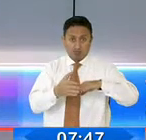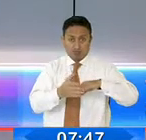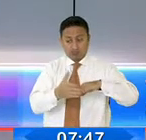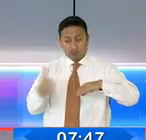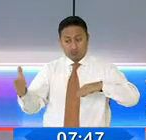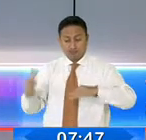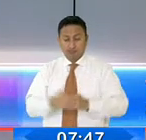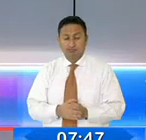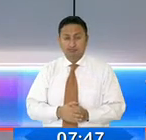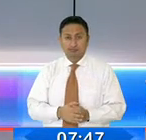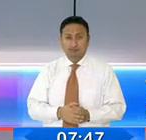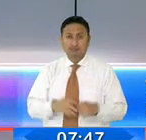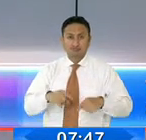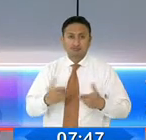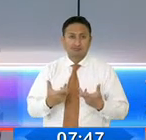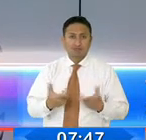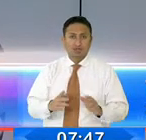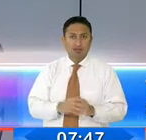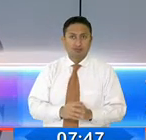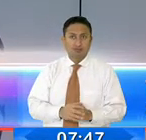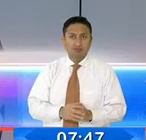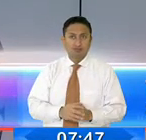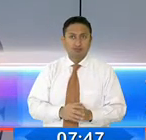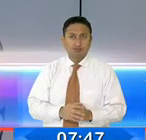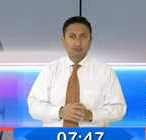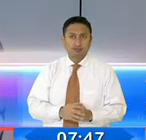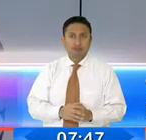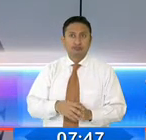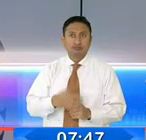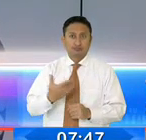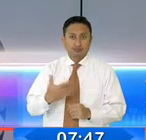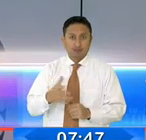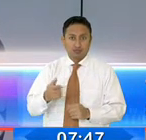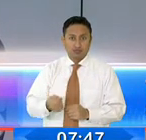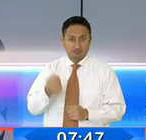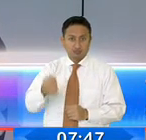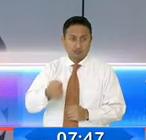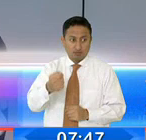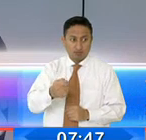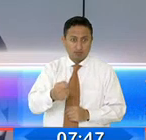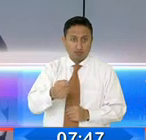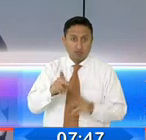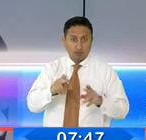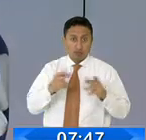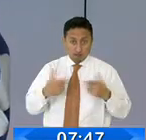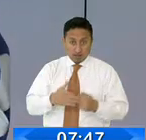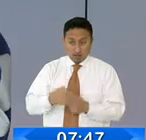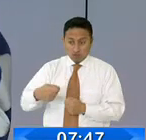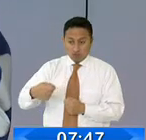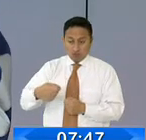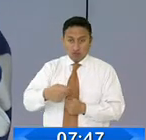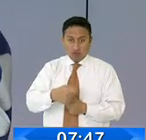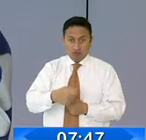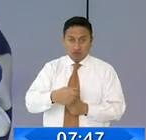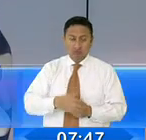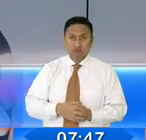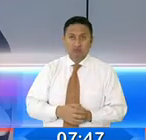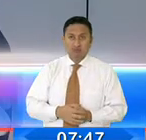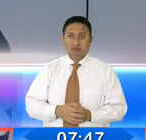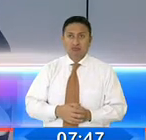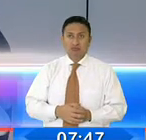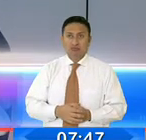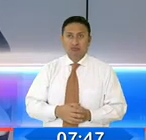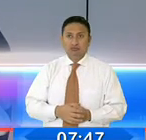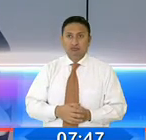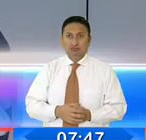hemos hecho ya, hemos entregado varios salvoconductos de parte del municipio,